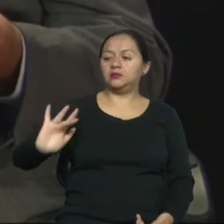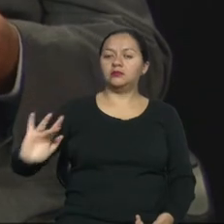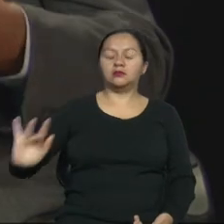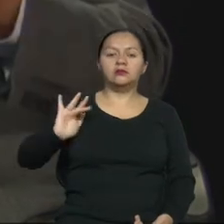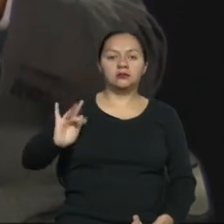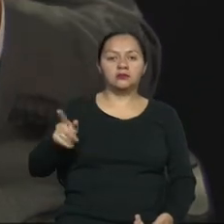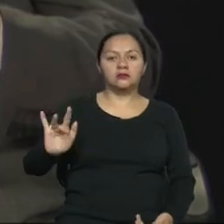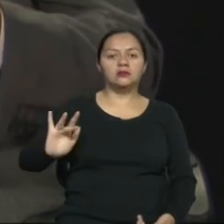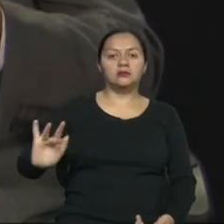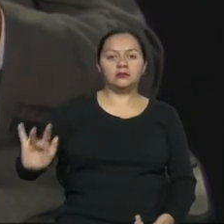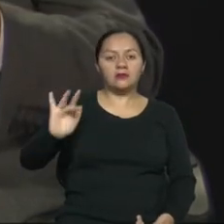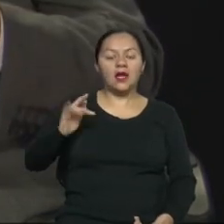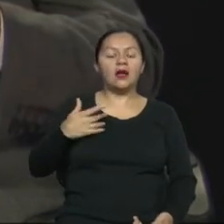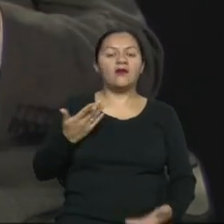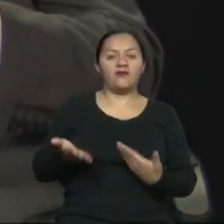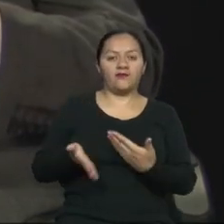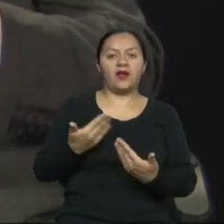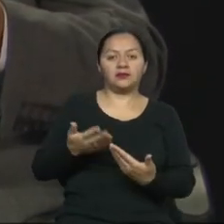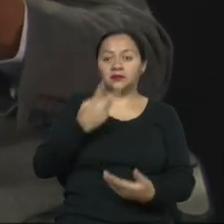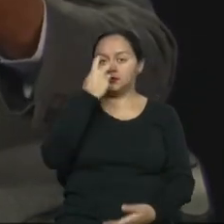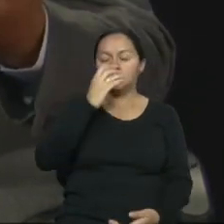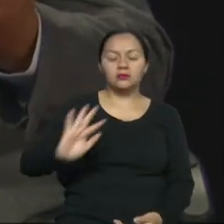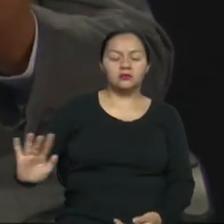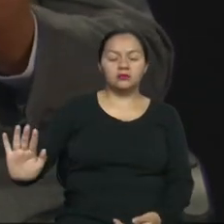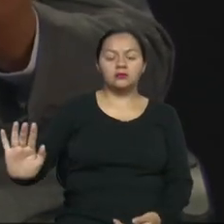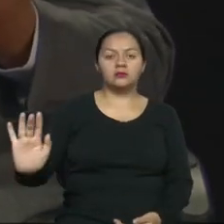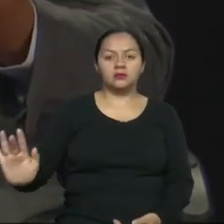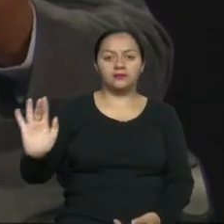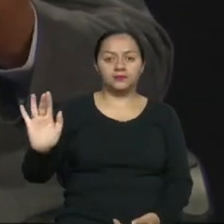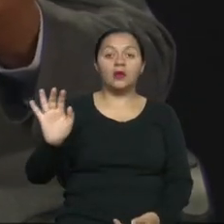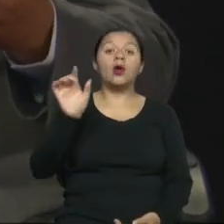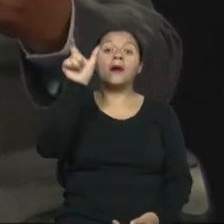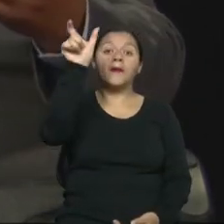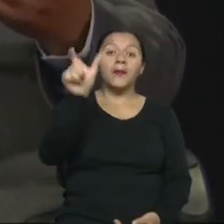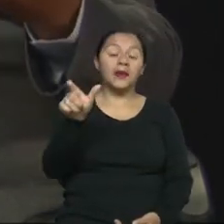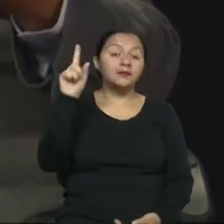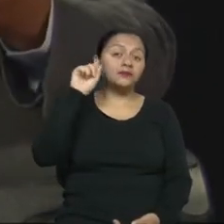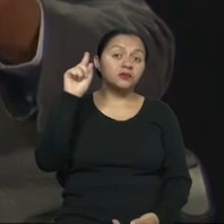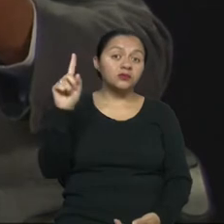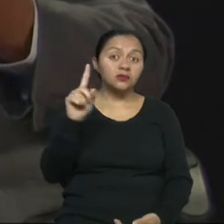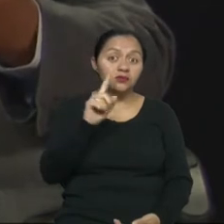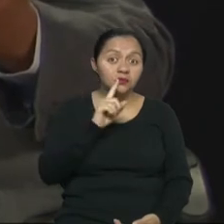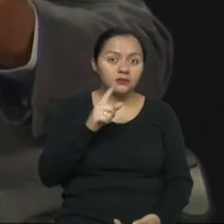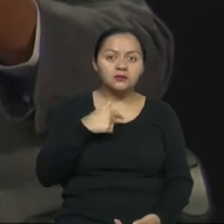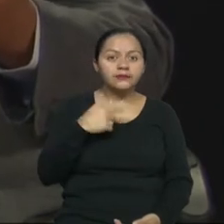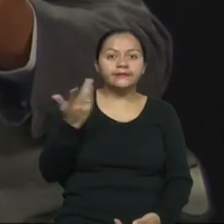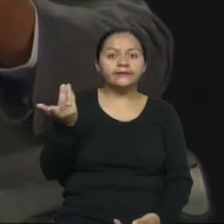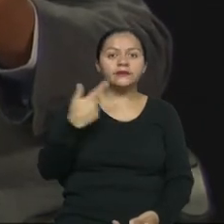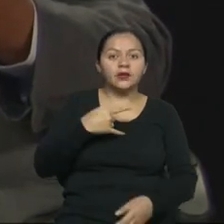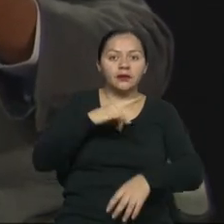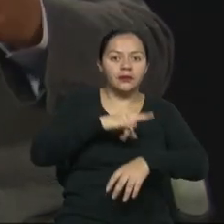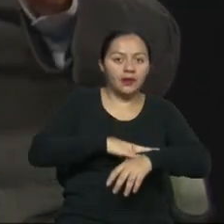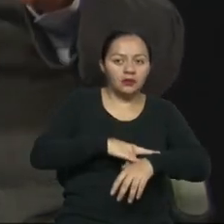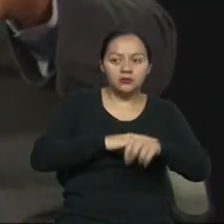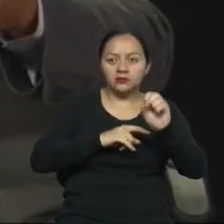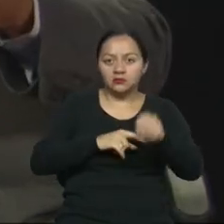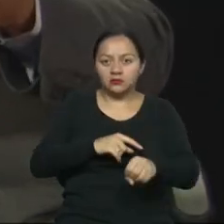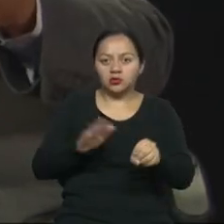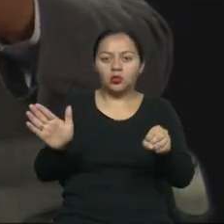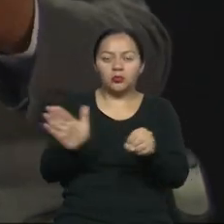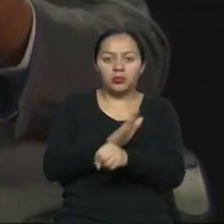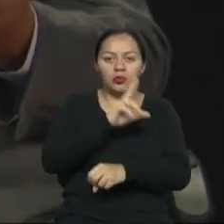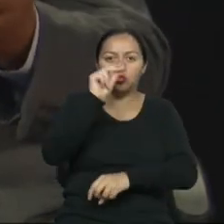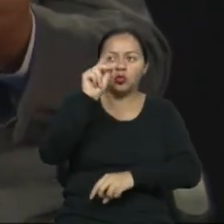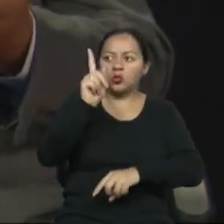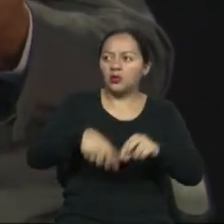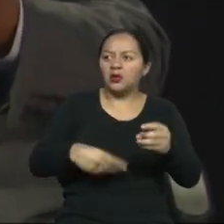textura, esto facilita para las personas ciegas. Una persona sorda nunca podrá saber si un baño está o no ocupado, si una cabina de